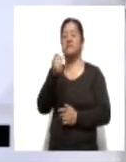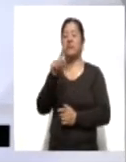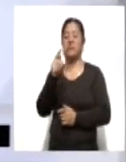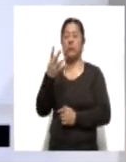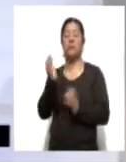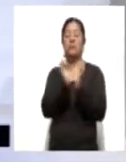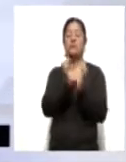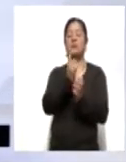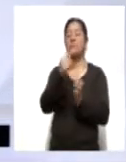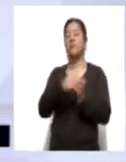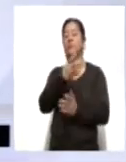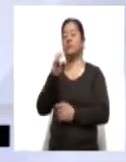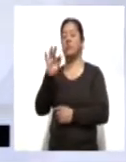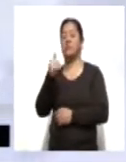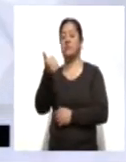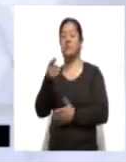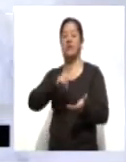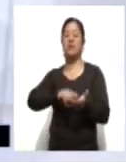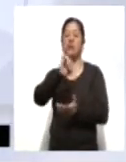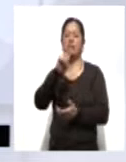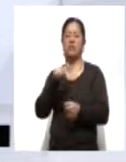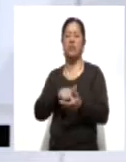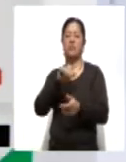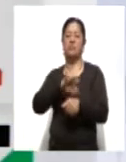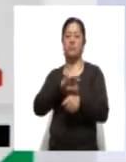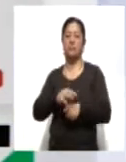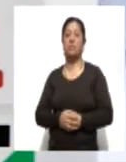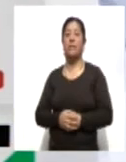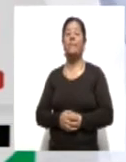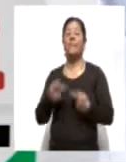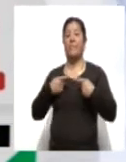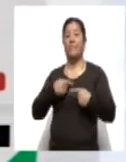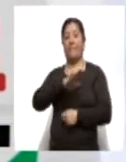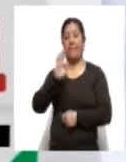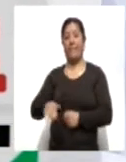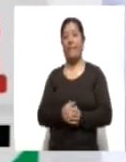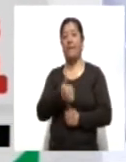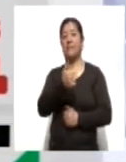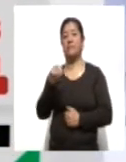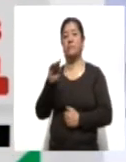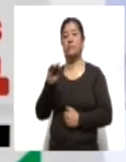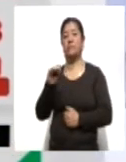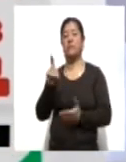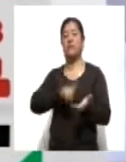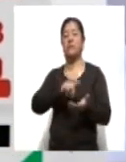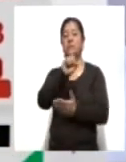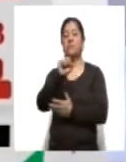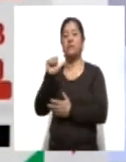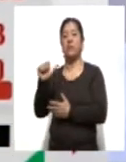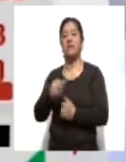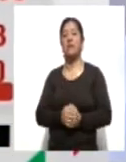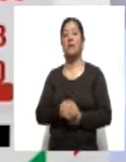y 1.446 en otros espacios médicos. Mientras, del total de fallecimientos, 690 se han registrado en la